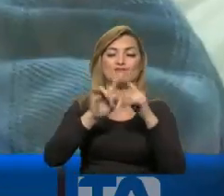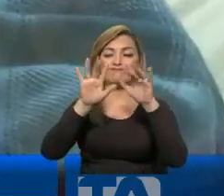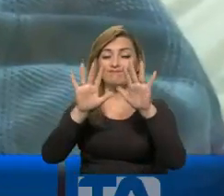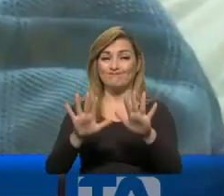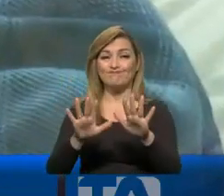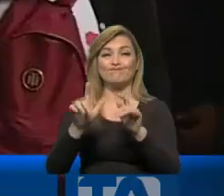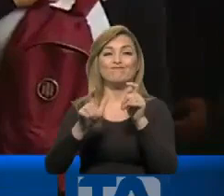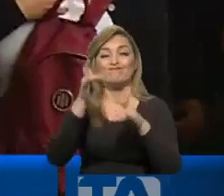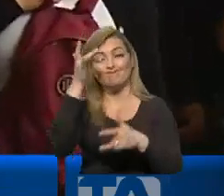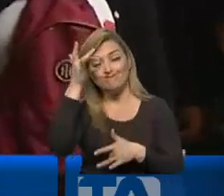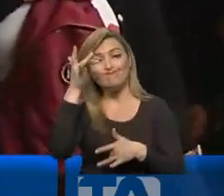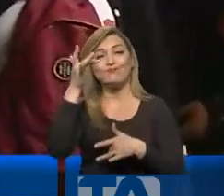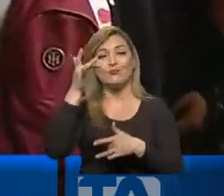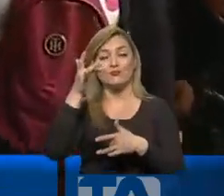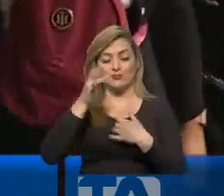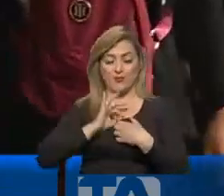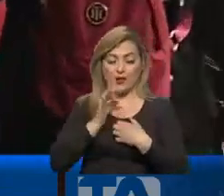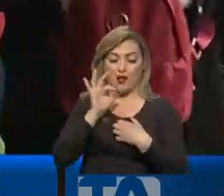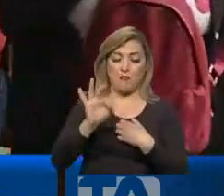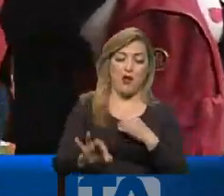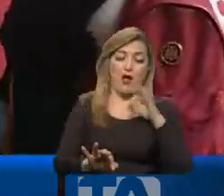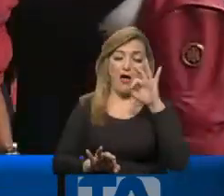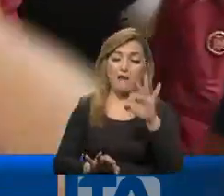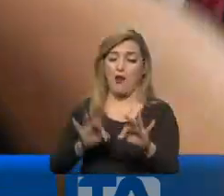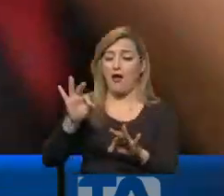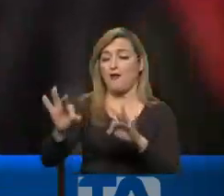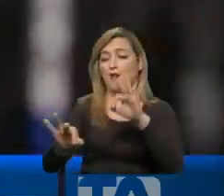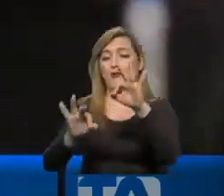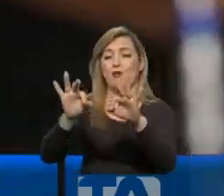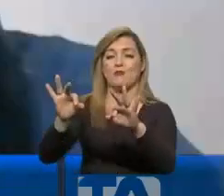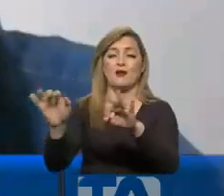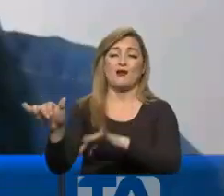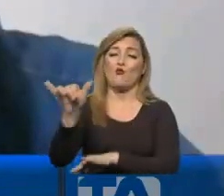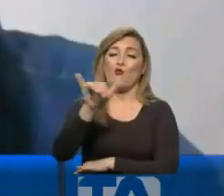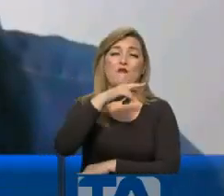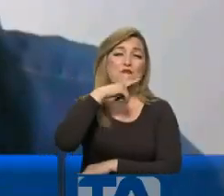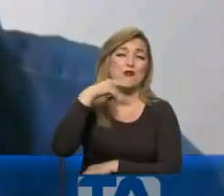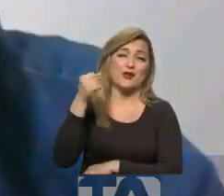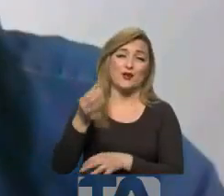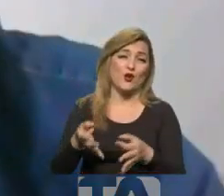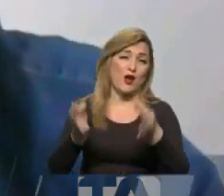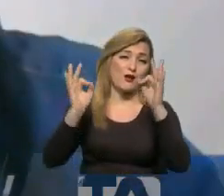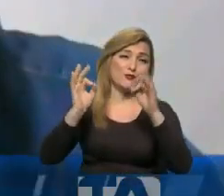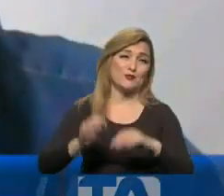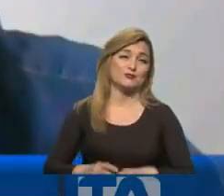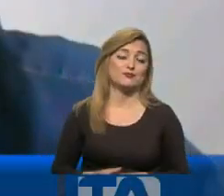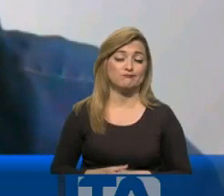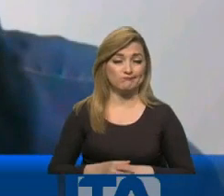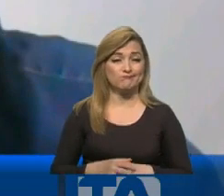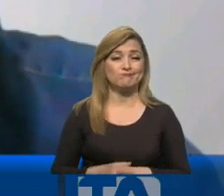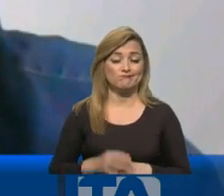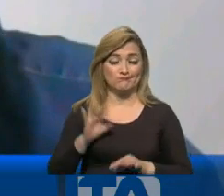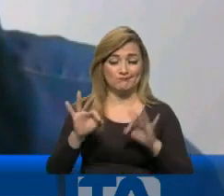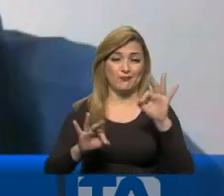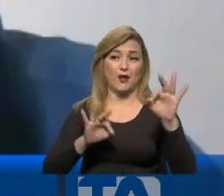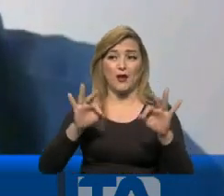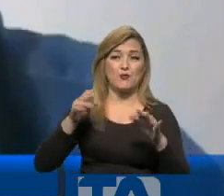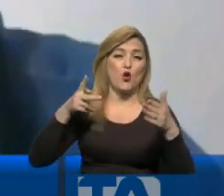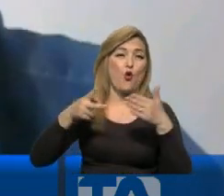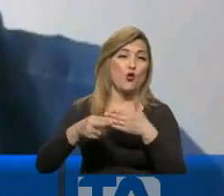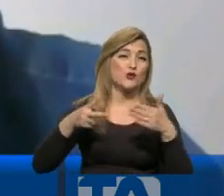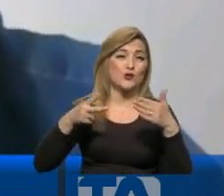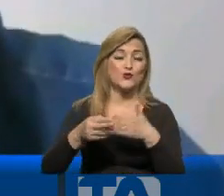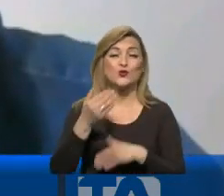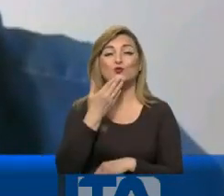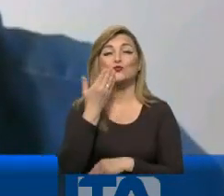virus, quien lo tenga, contagiará. Estos días coinciden con el feriado. Deberíamos frenar la cadena de contagios de alguna manera